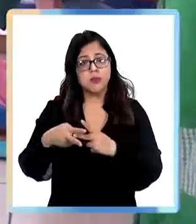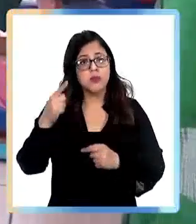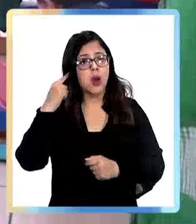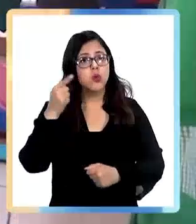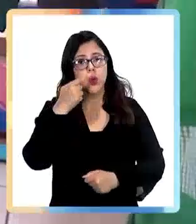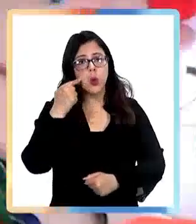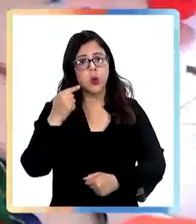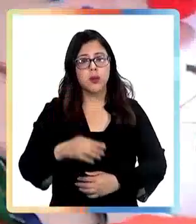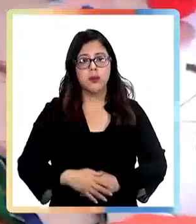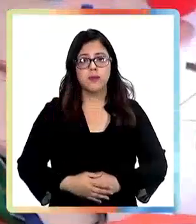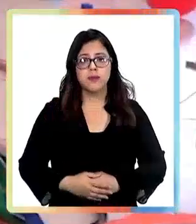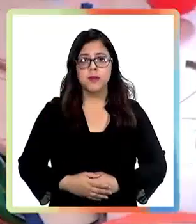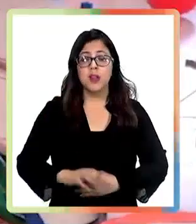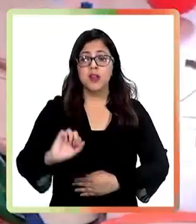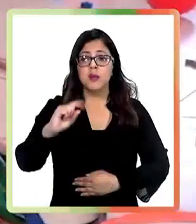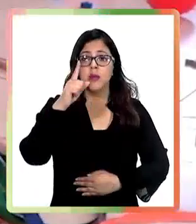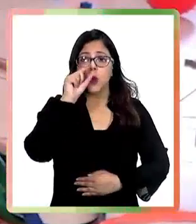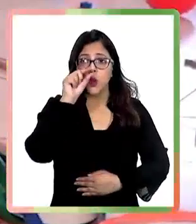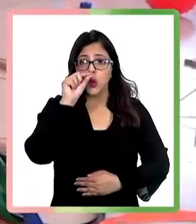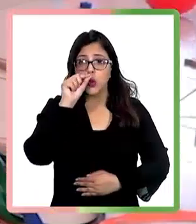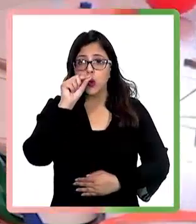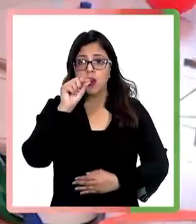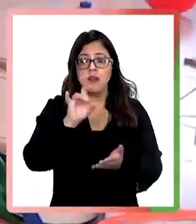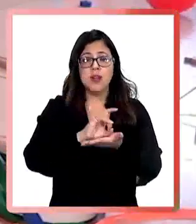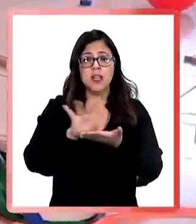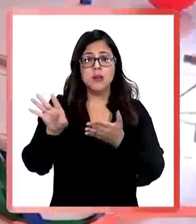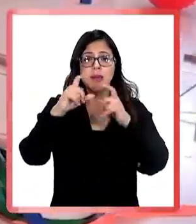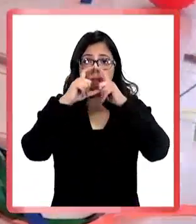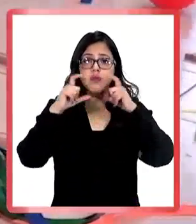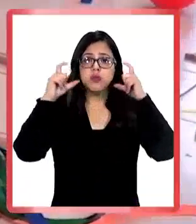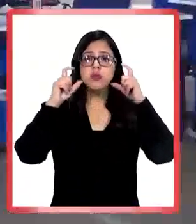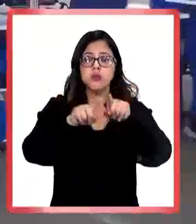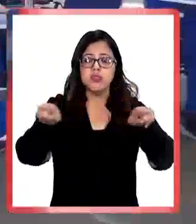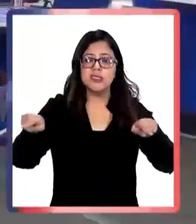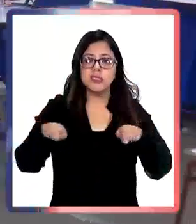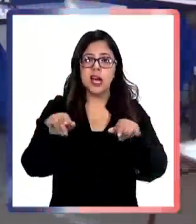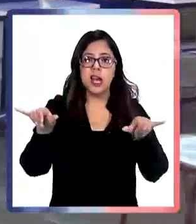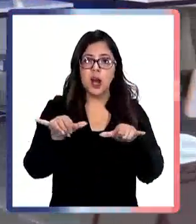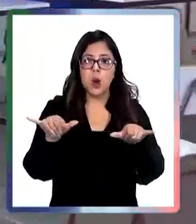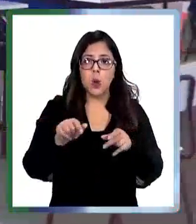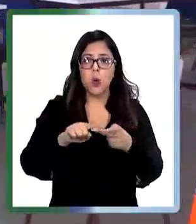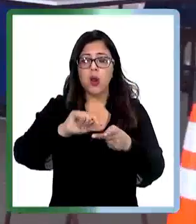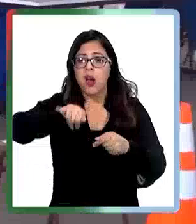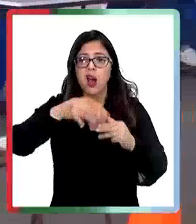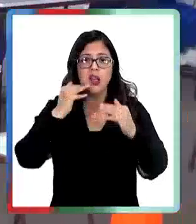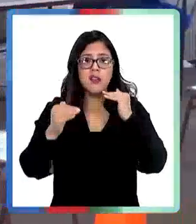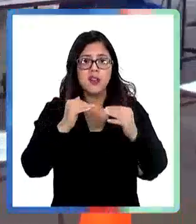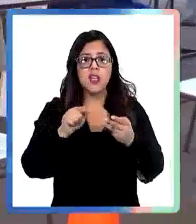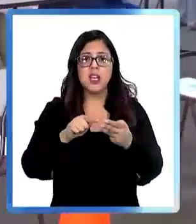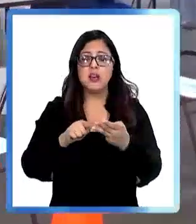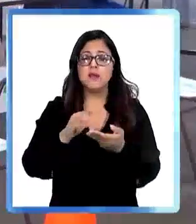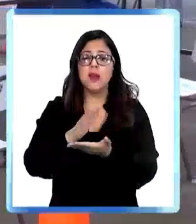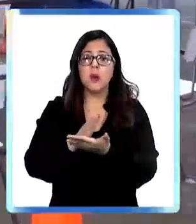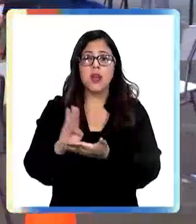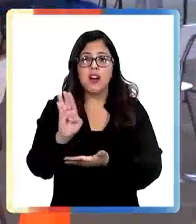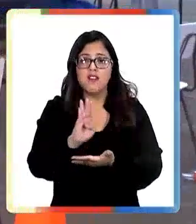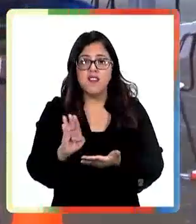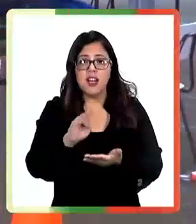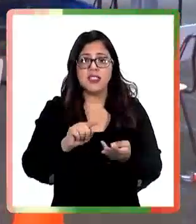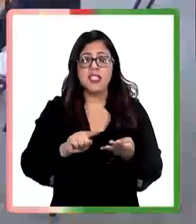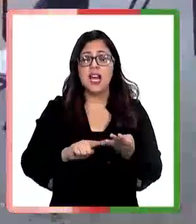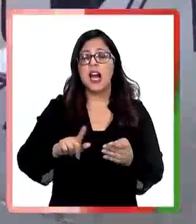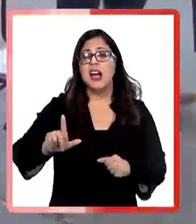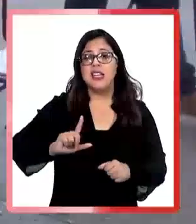octubre se elimina el uso de mascarillas obligatorio en salas cuna, jardines infantiles, escuelas básicas,